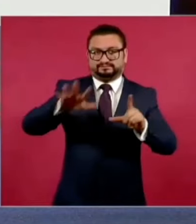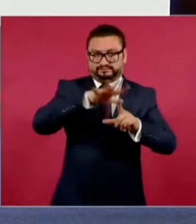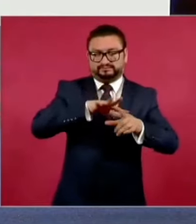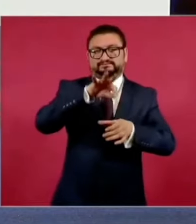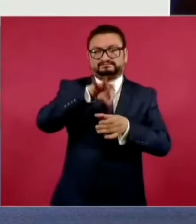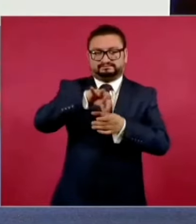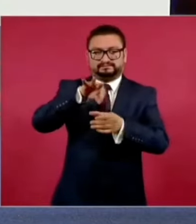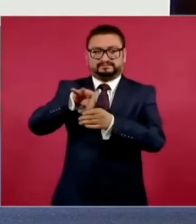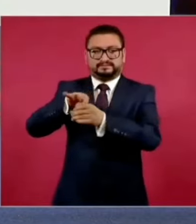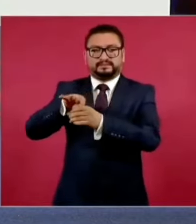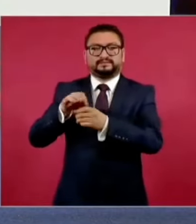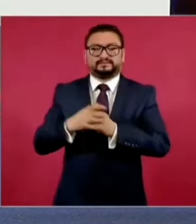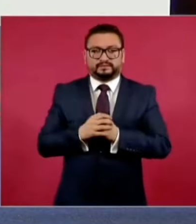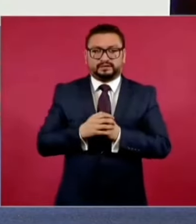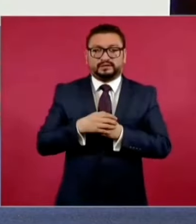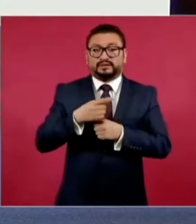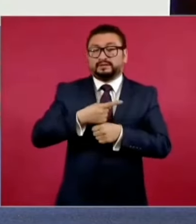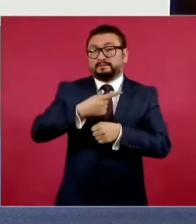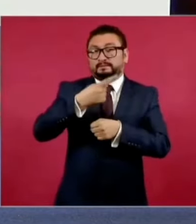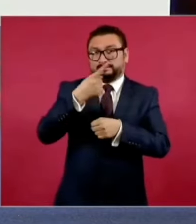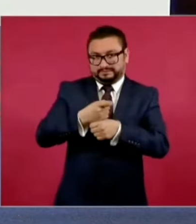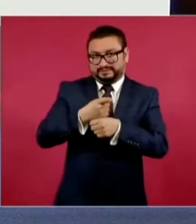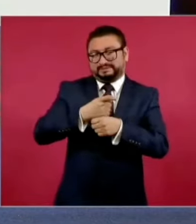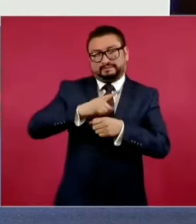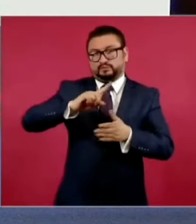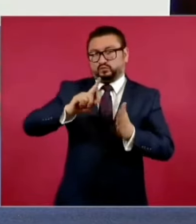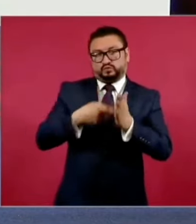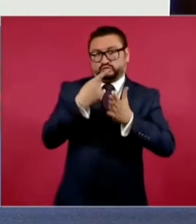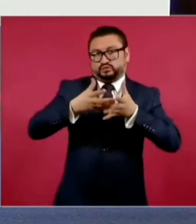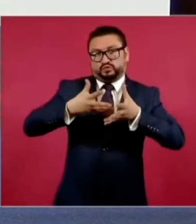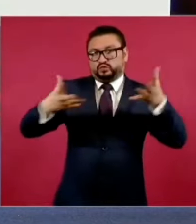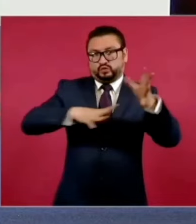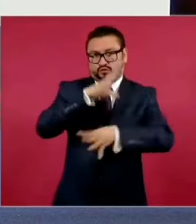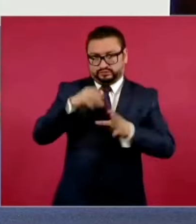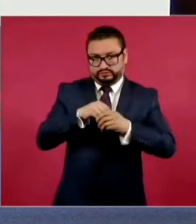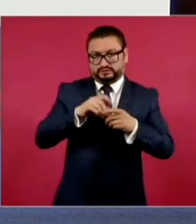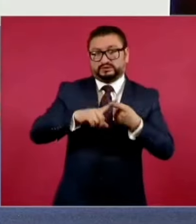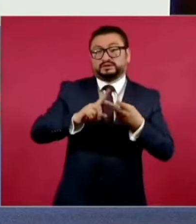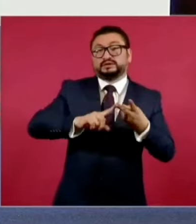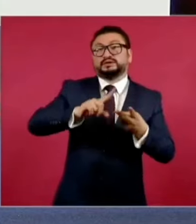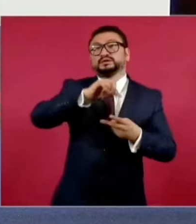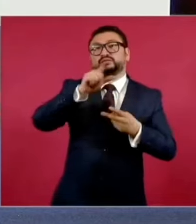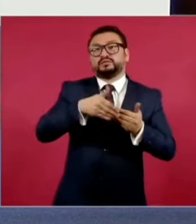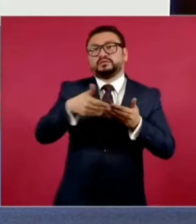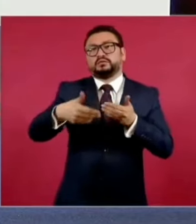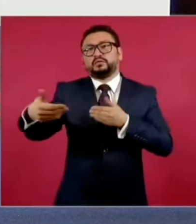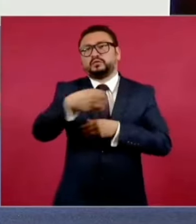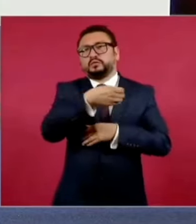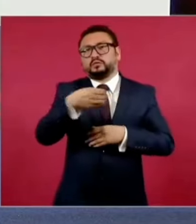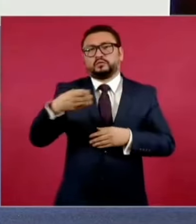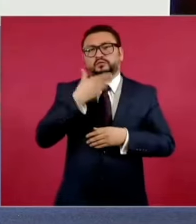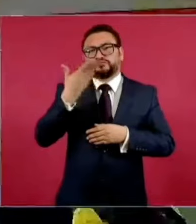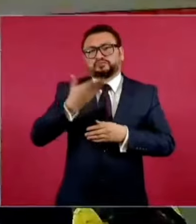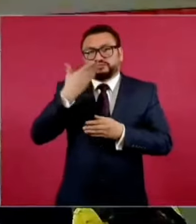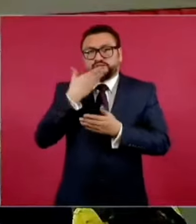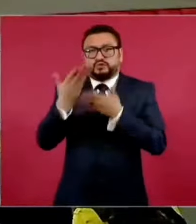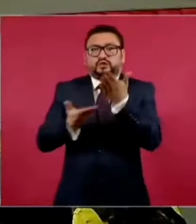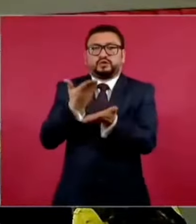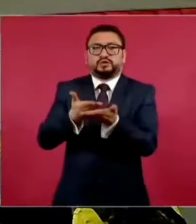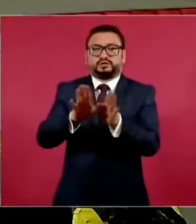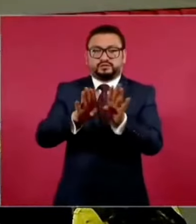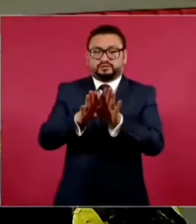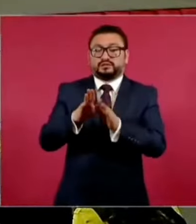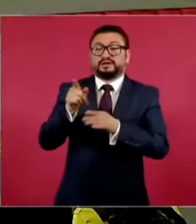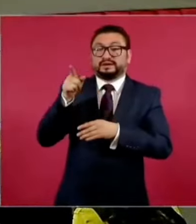elecciones, primero en esta extraordinaria y después en las ordinarias a partir de estas propuestas. El Poder